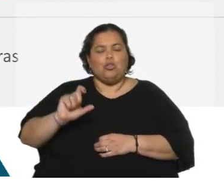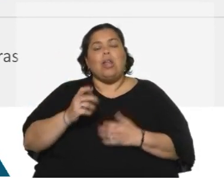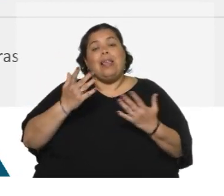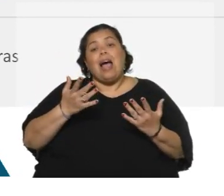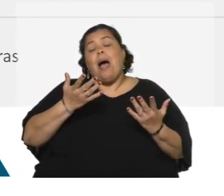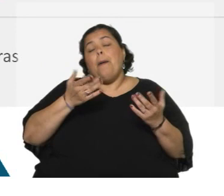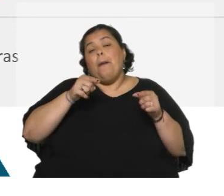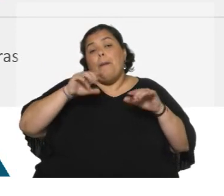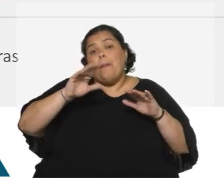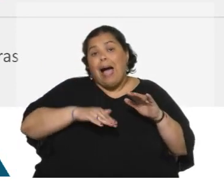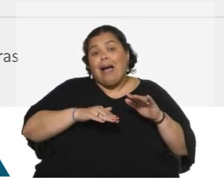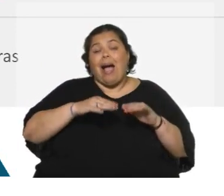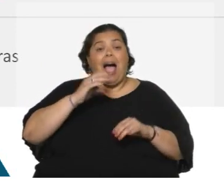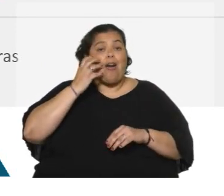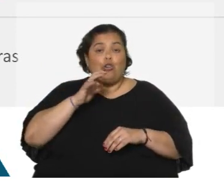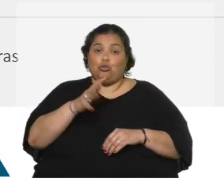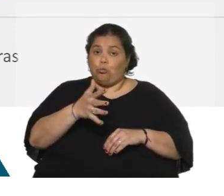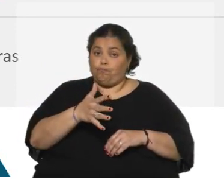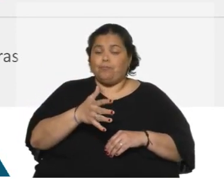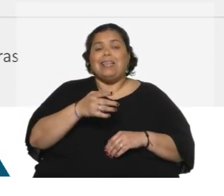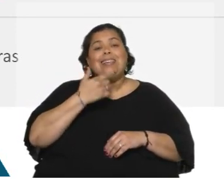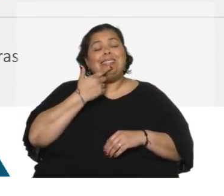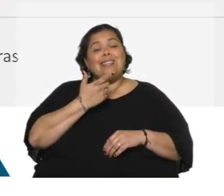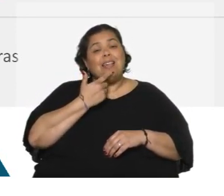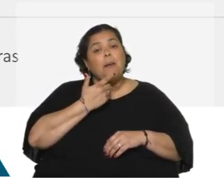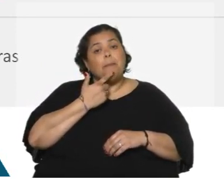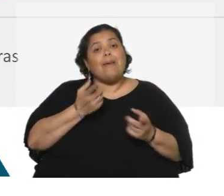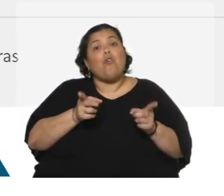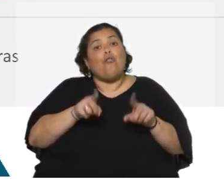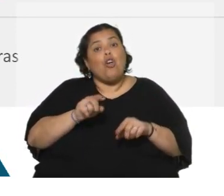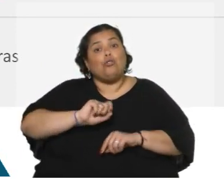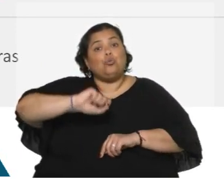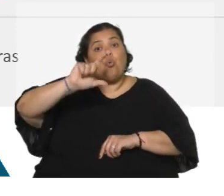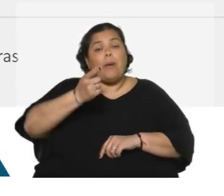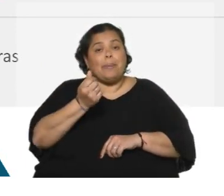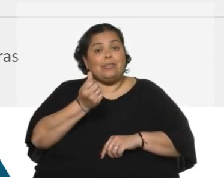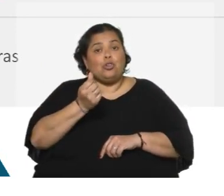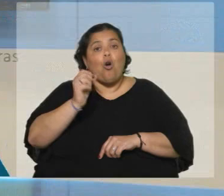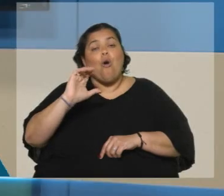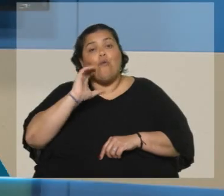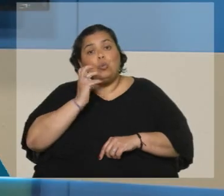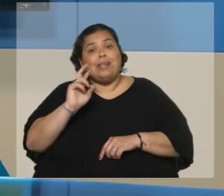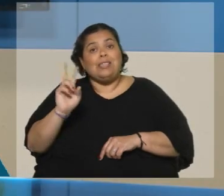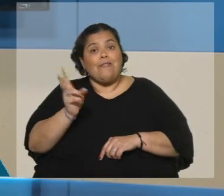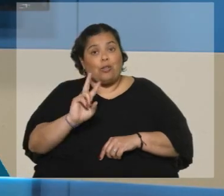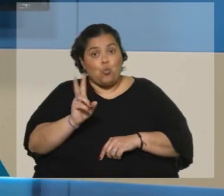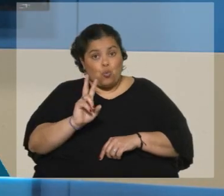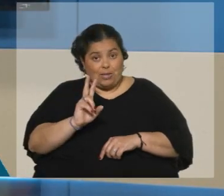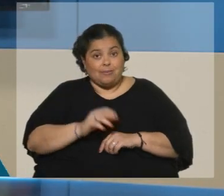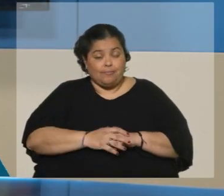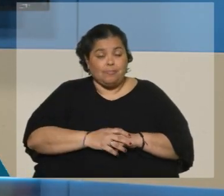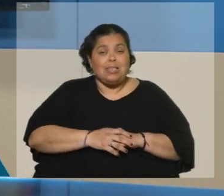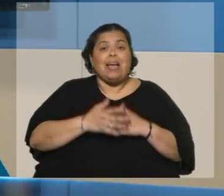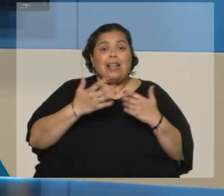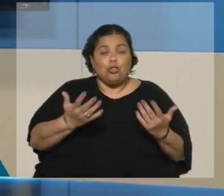pronunciada en el mes de agosto. Y en septiembre, atención, volvieron a subir frutas y verduras. Lo ven del lado derecho de la pantalla.